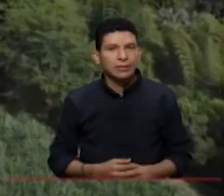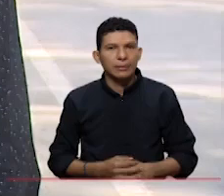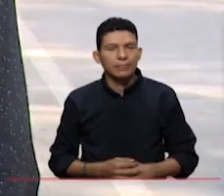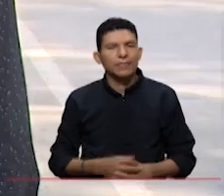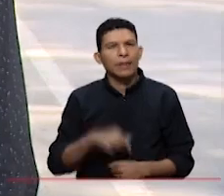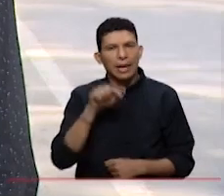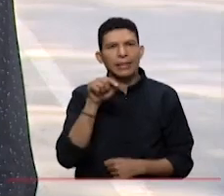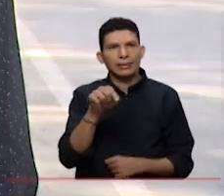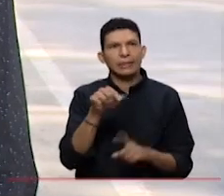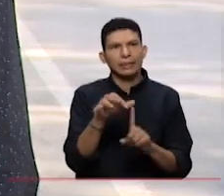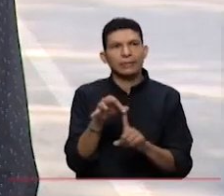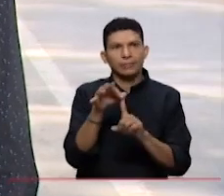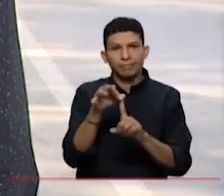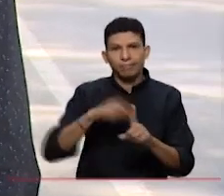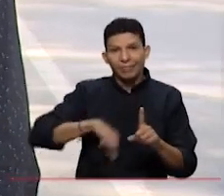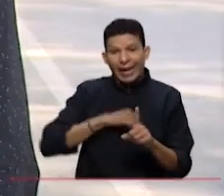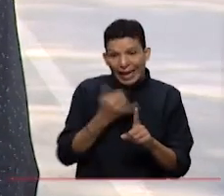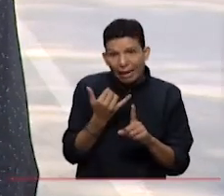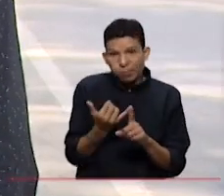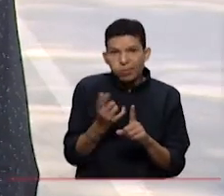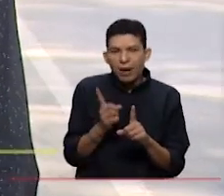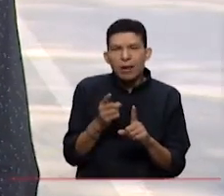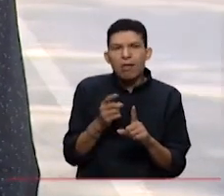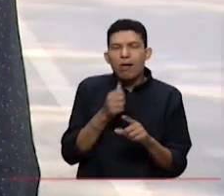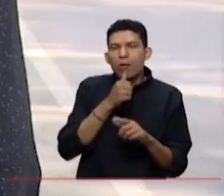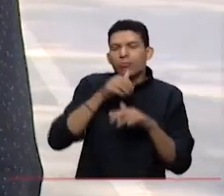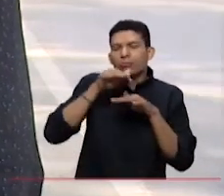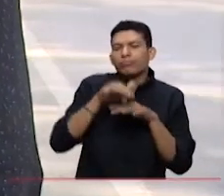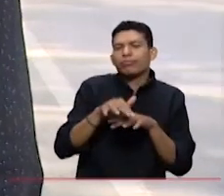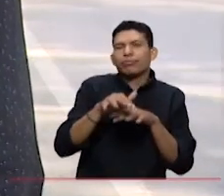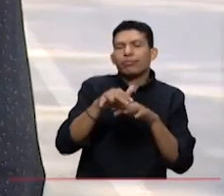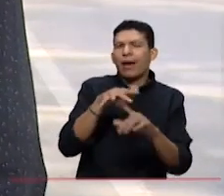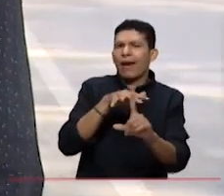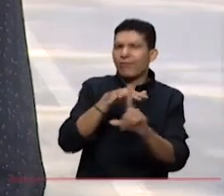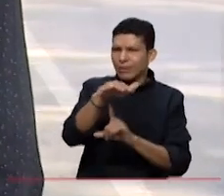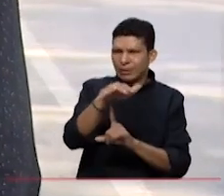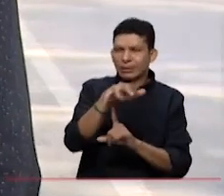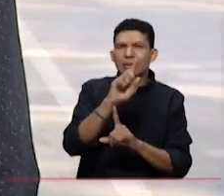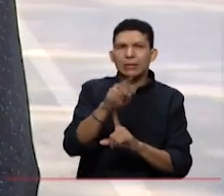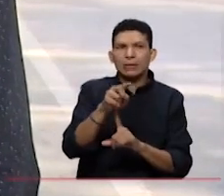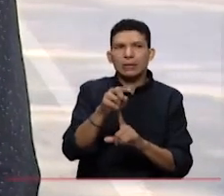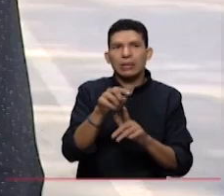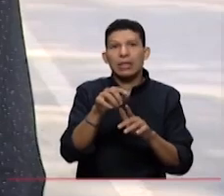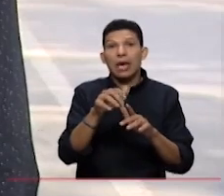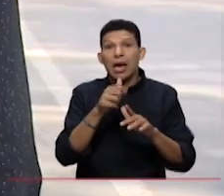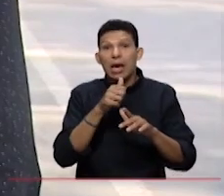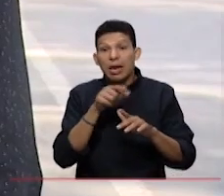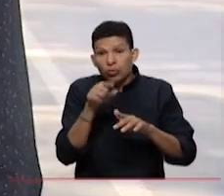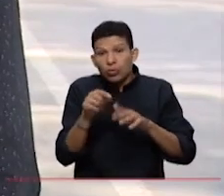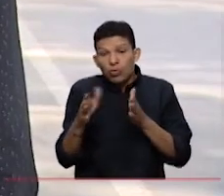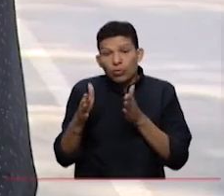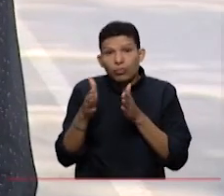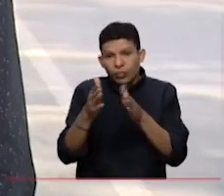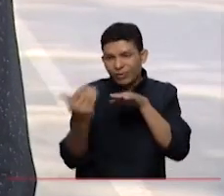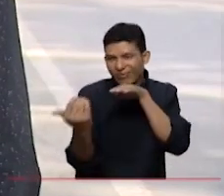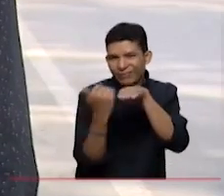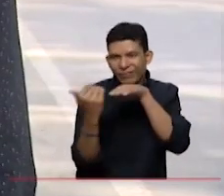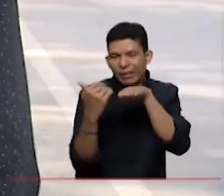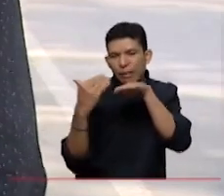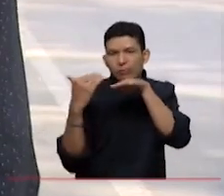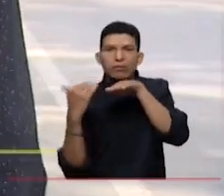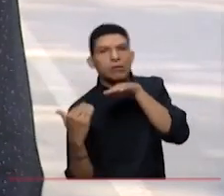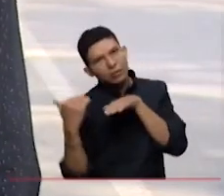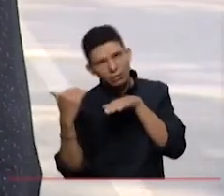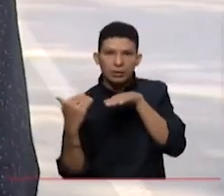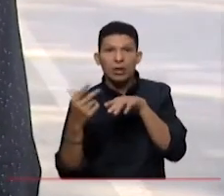específicamente donde estamos, el río ha venido afectando la banca de la carretera en primer lugar y en segunda instancia la